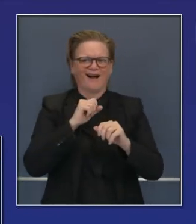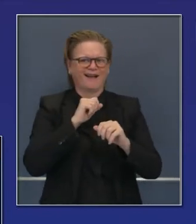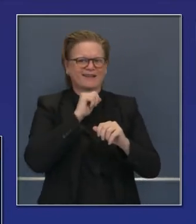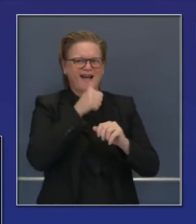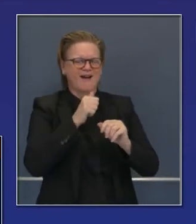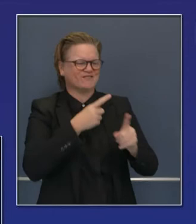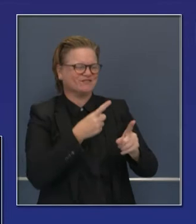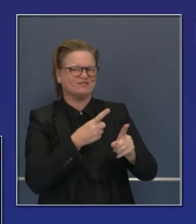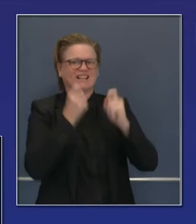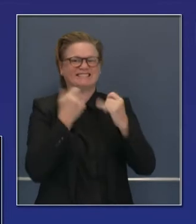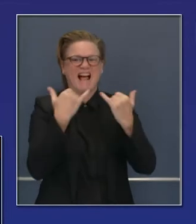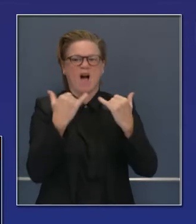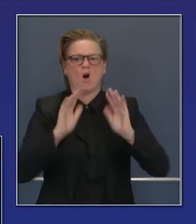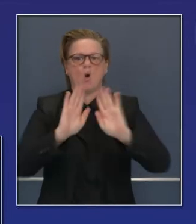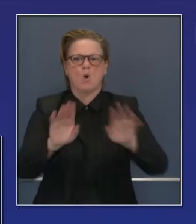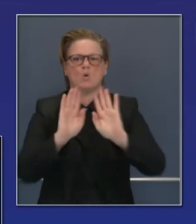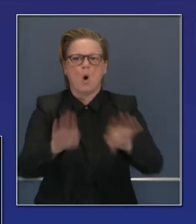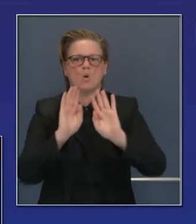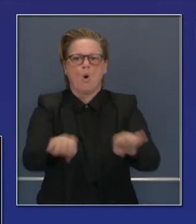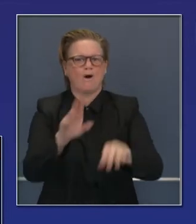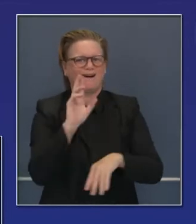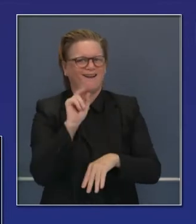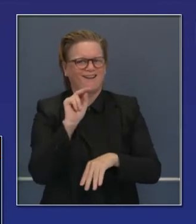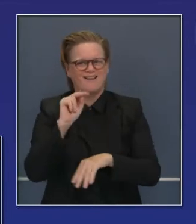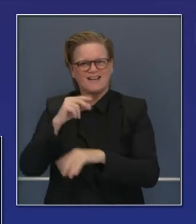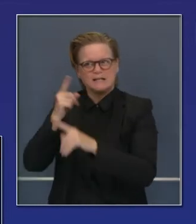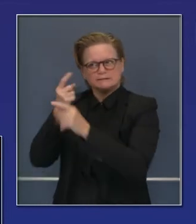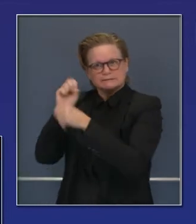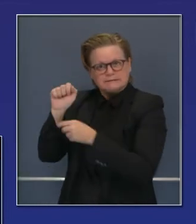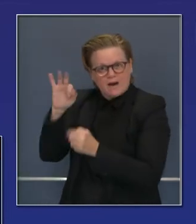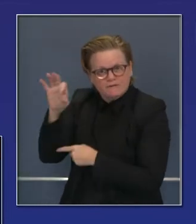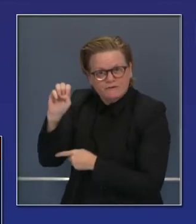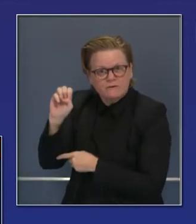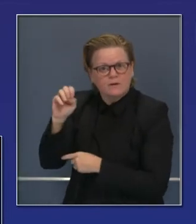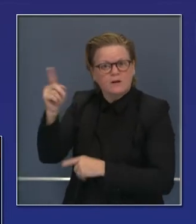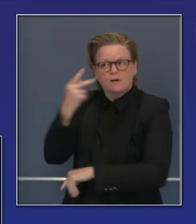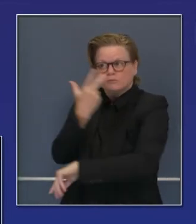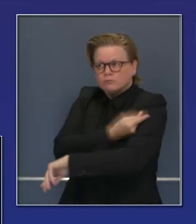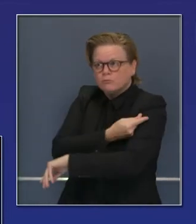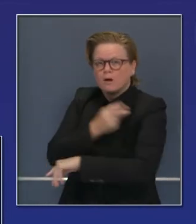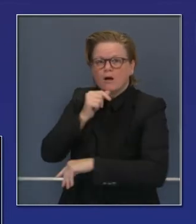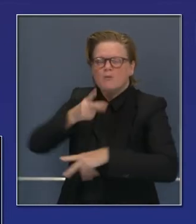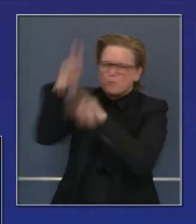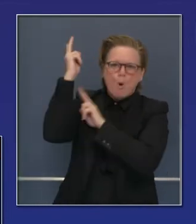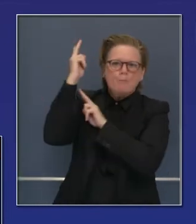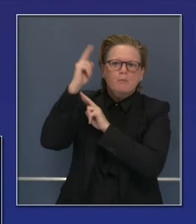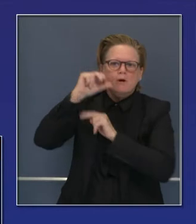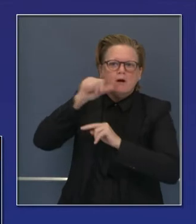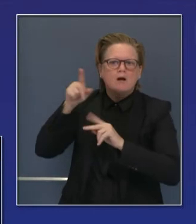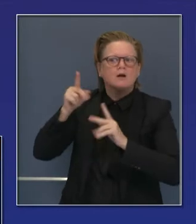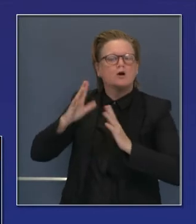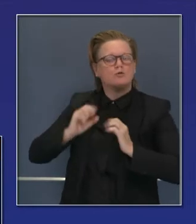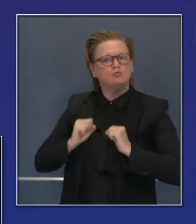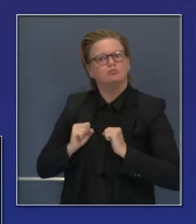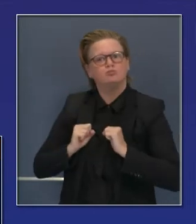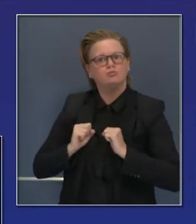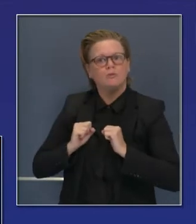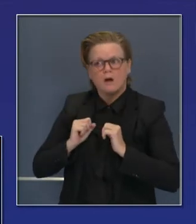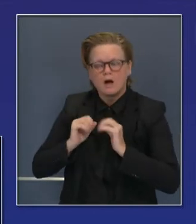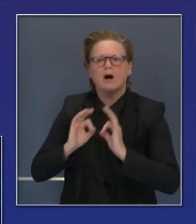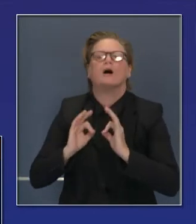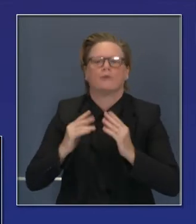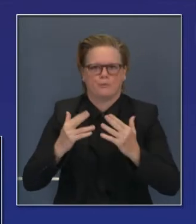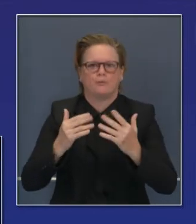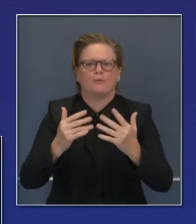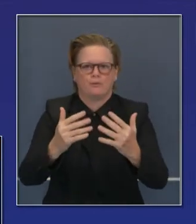que tenemos una distribución equitativa. También debo señalar, actuaremos muy